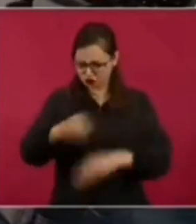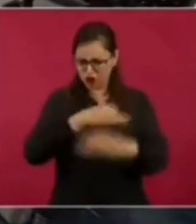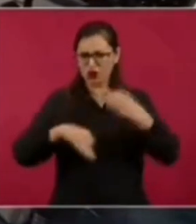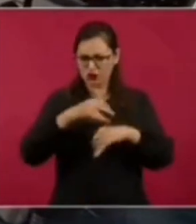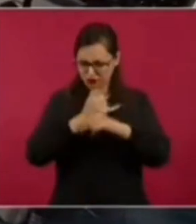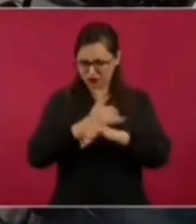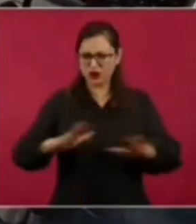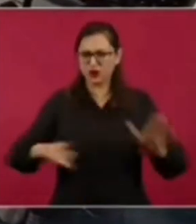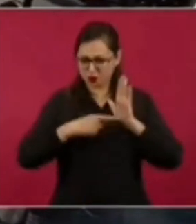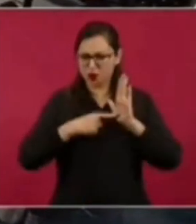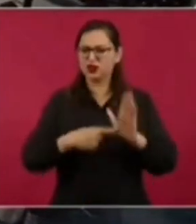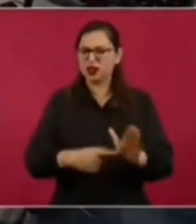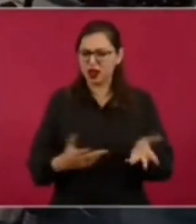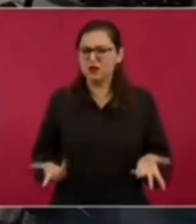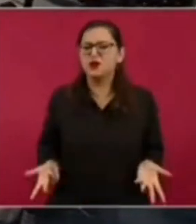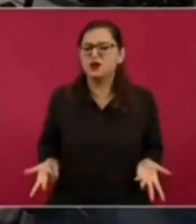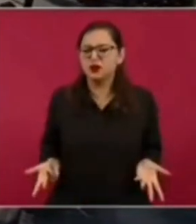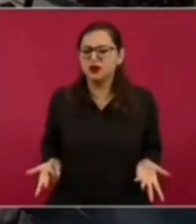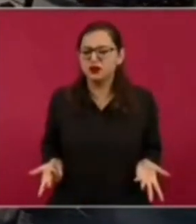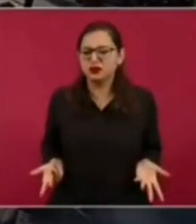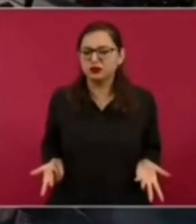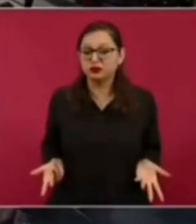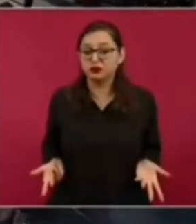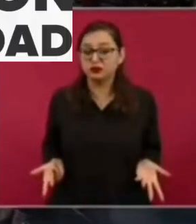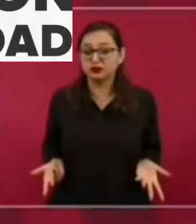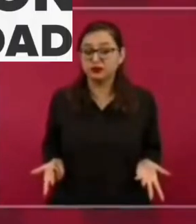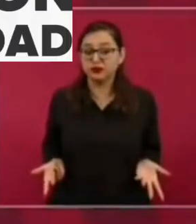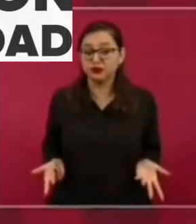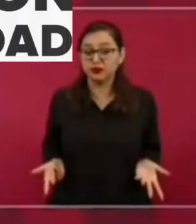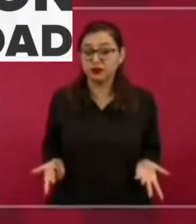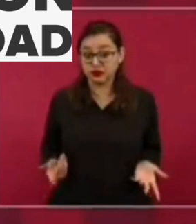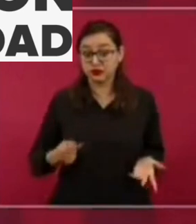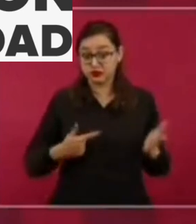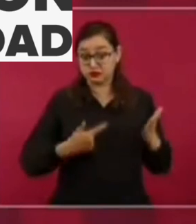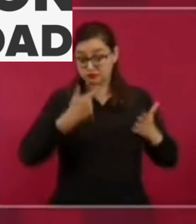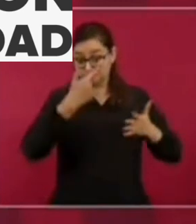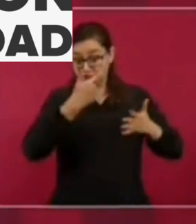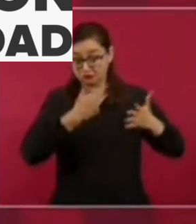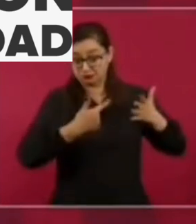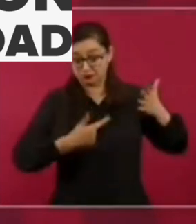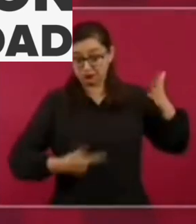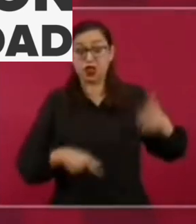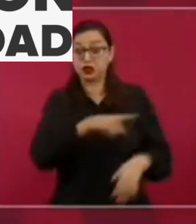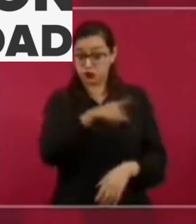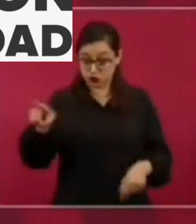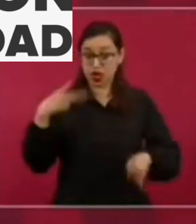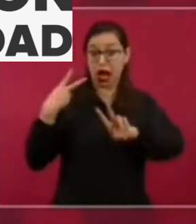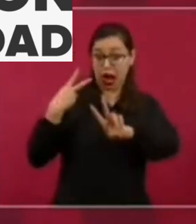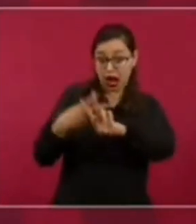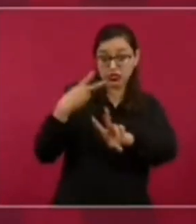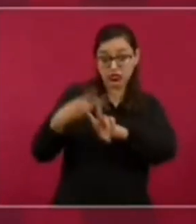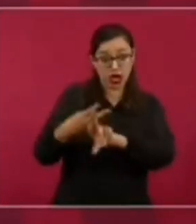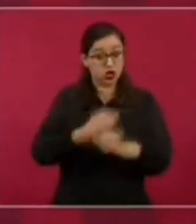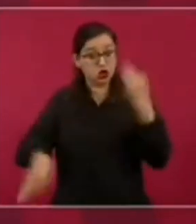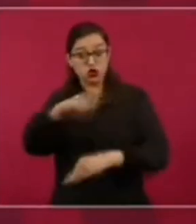Unidos son cómplices porque todos los que están en esa asociación civil tienen que ver con los intereses creados, con los que se